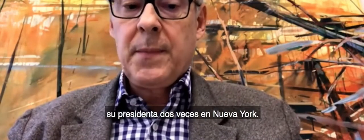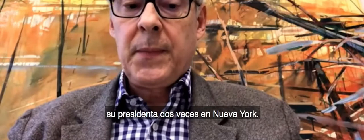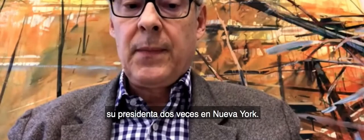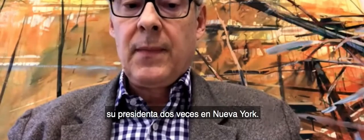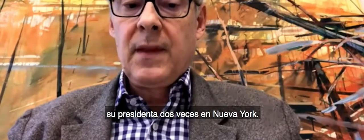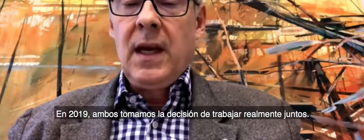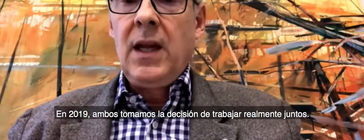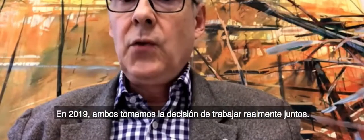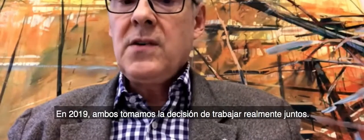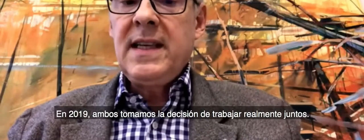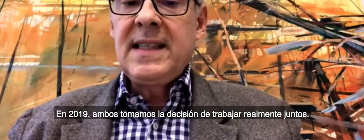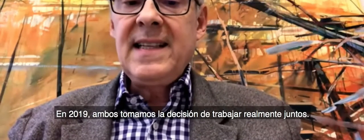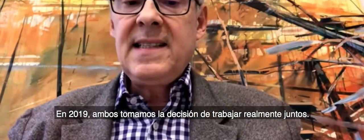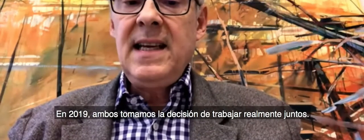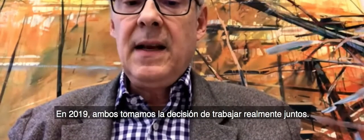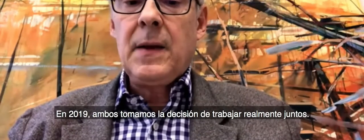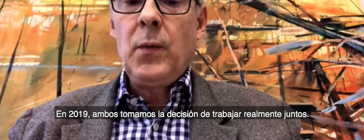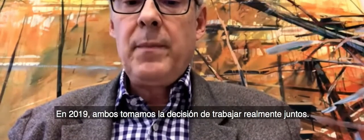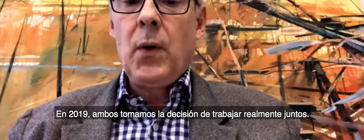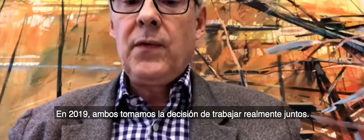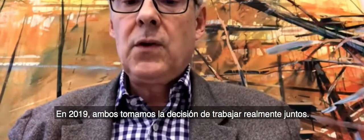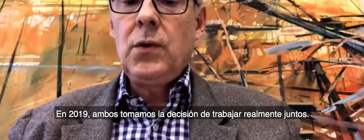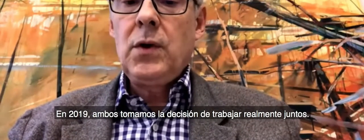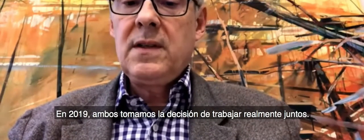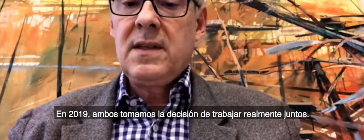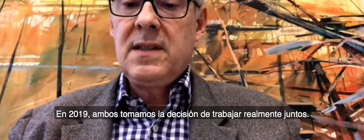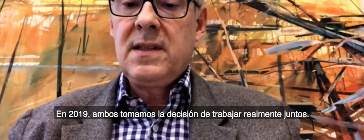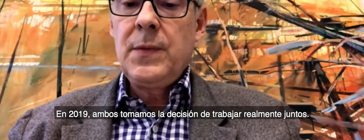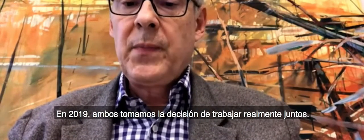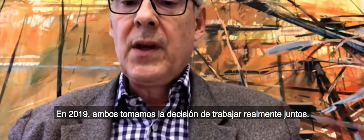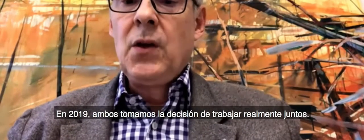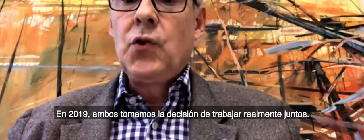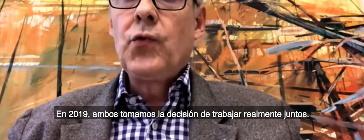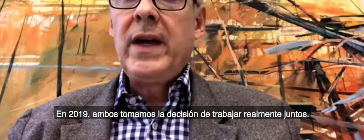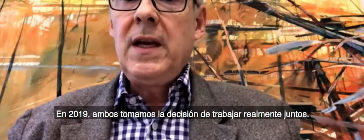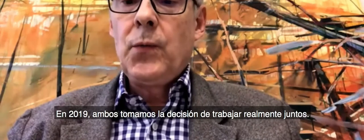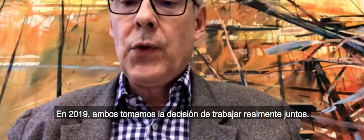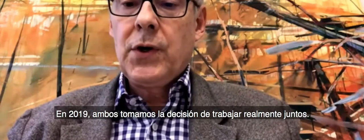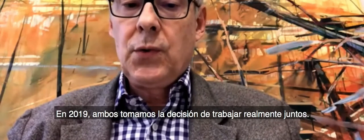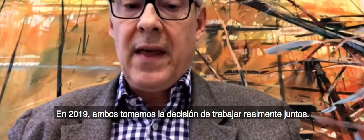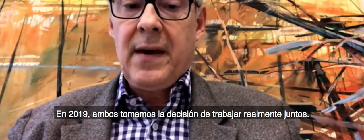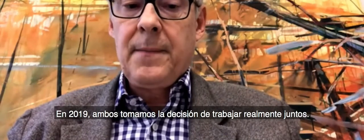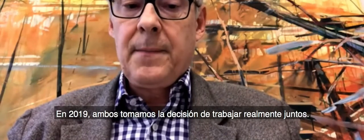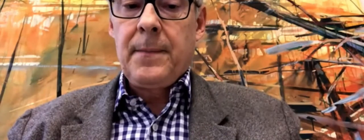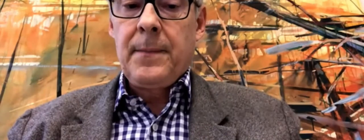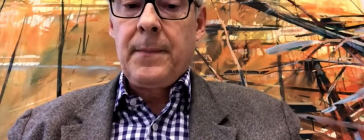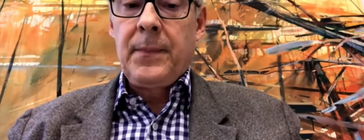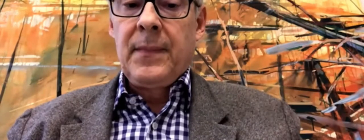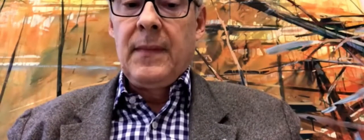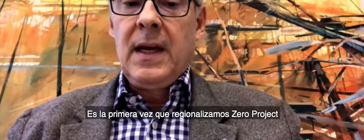York. In 2019, we both took the decision to really work together.